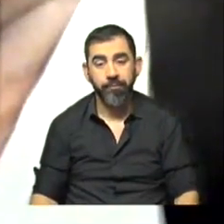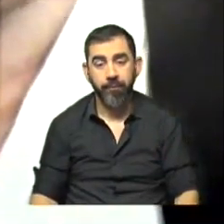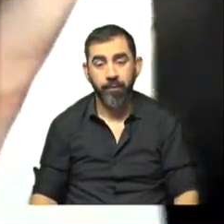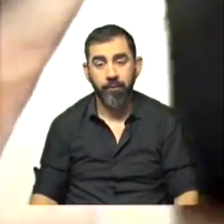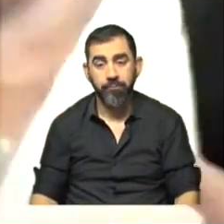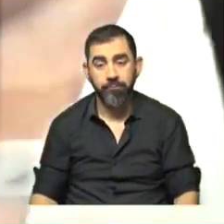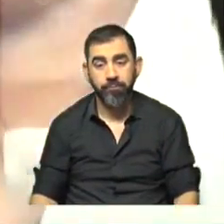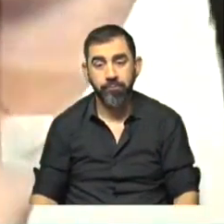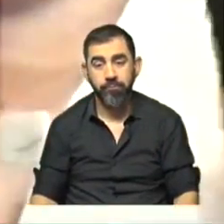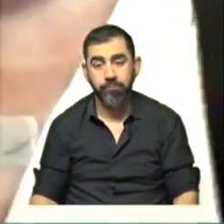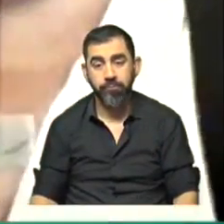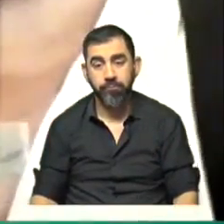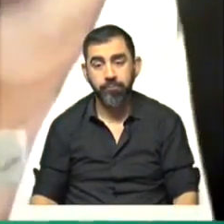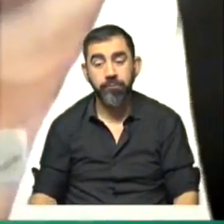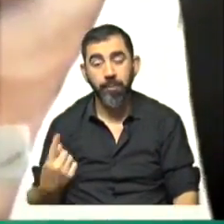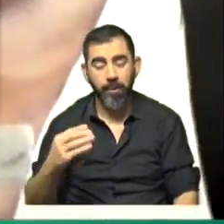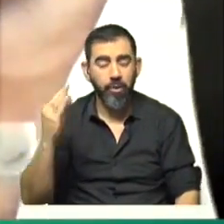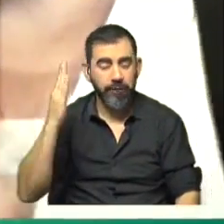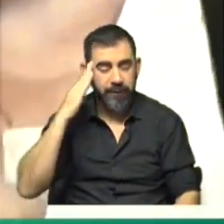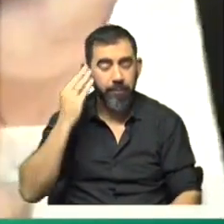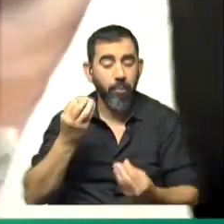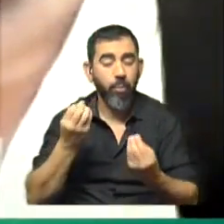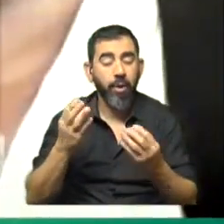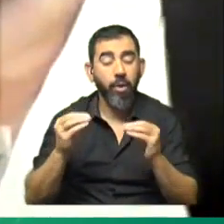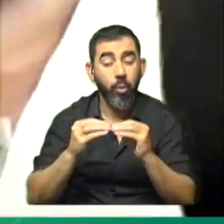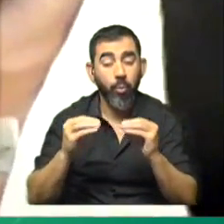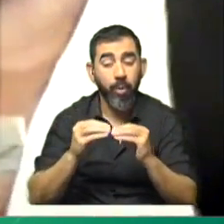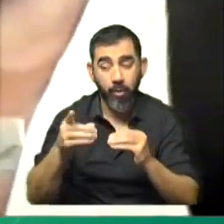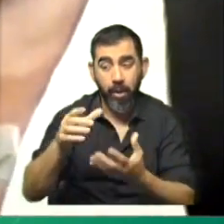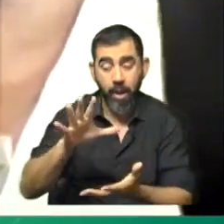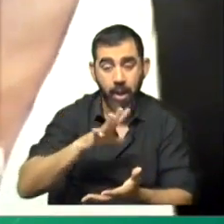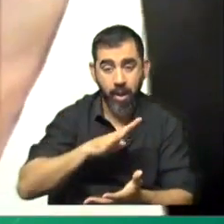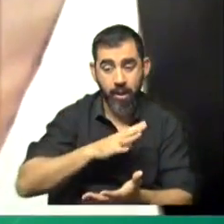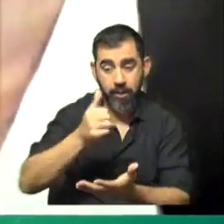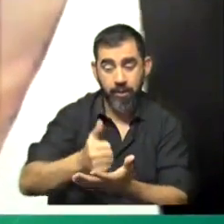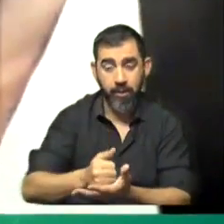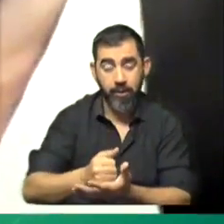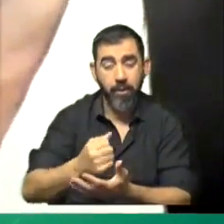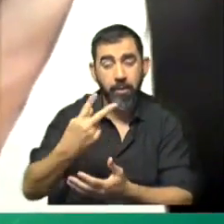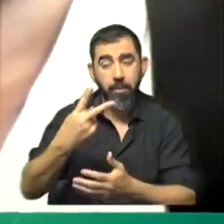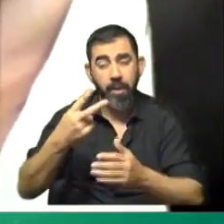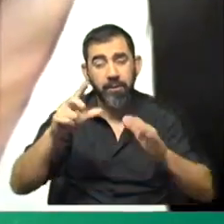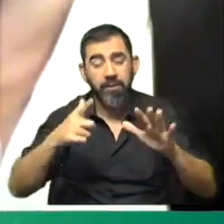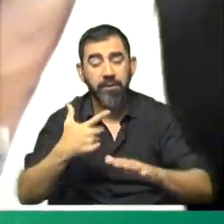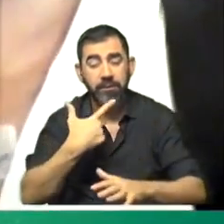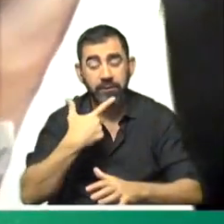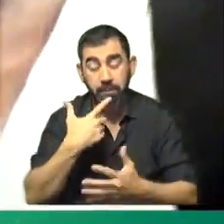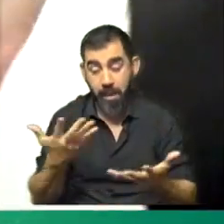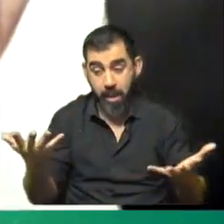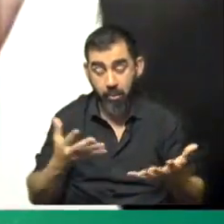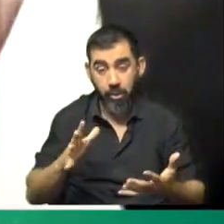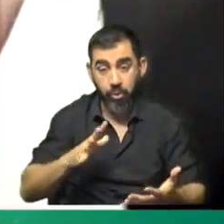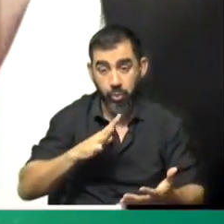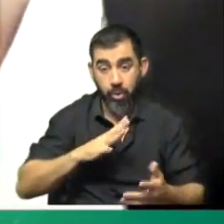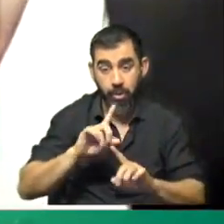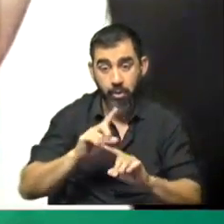Pero sí sabemos por compañeros que están allí que todavía, estamos a 27 de septiembre, todavía no se